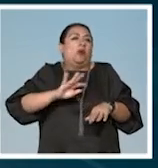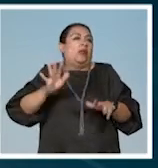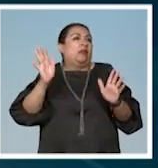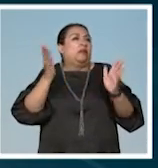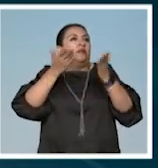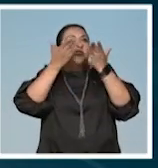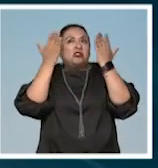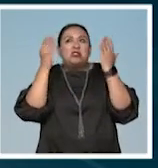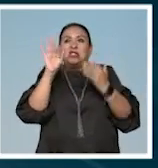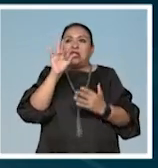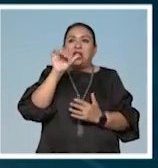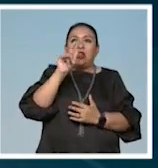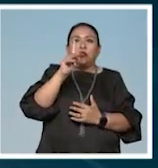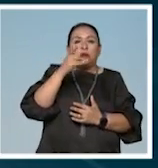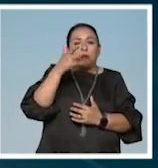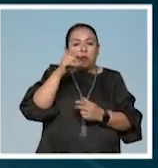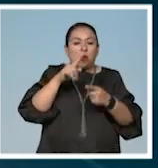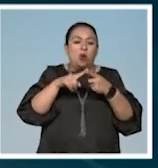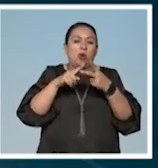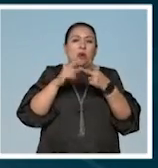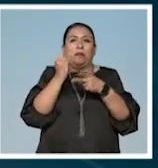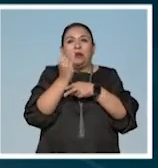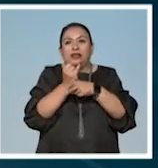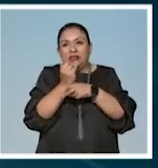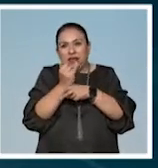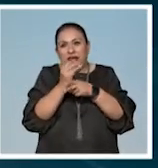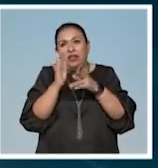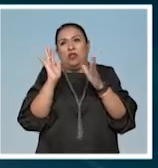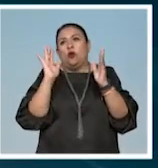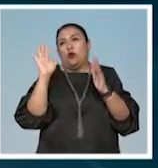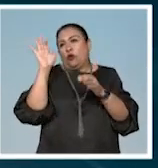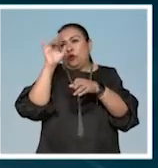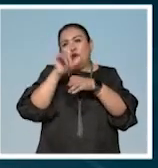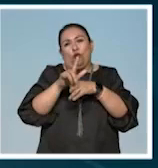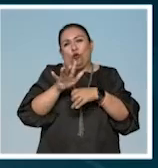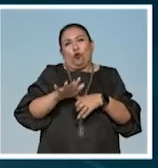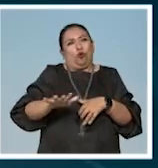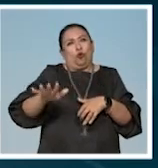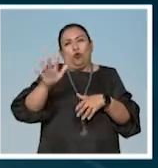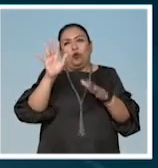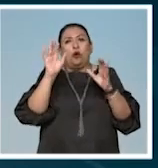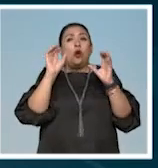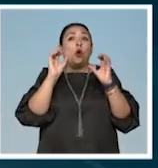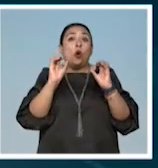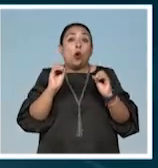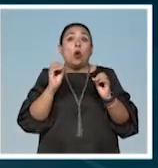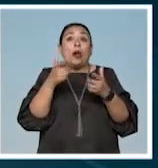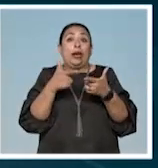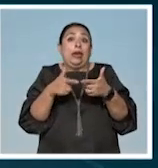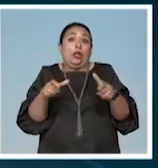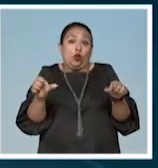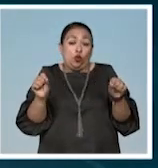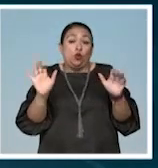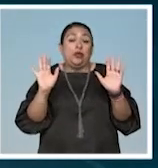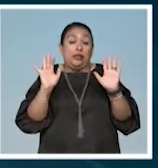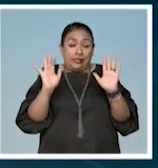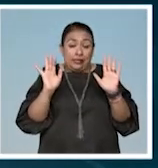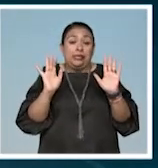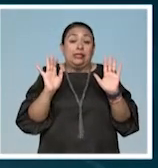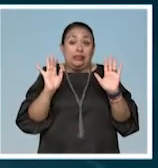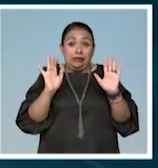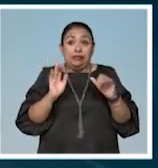como un antropólogo, un investigador de las culturas, un lingüista. Bueno,